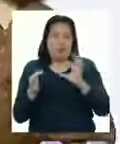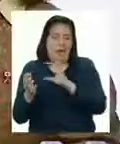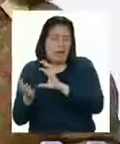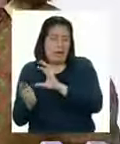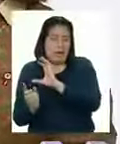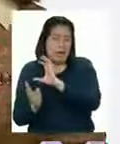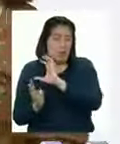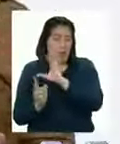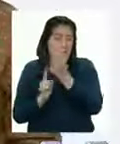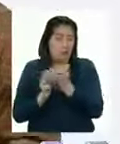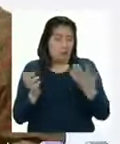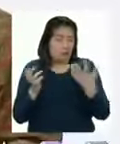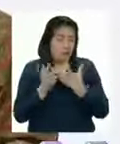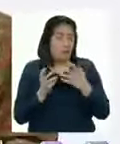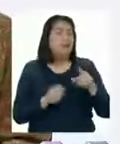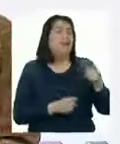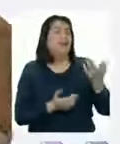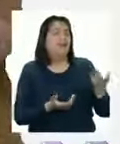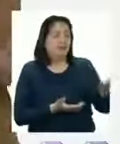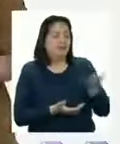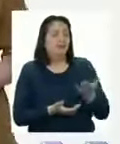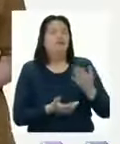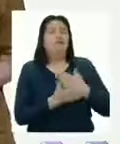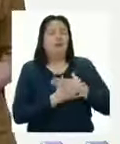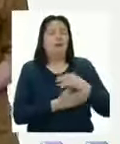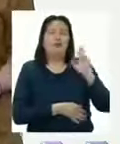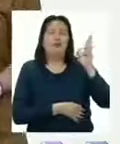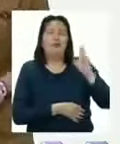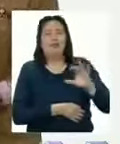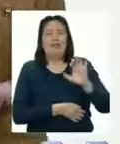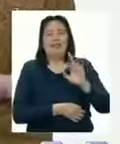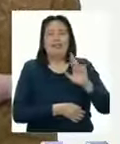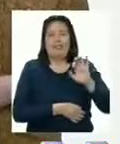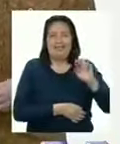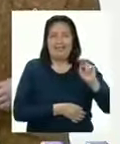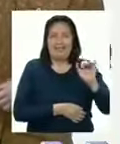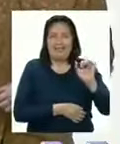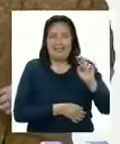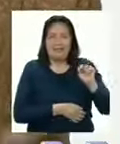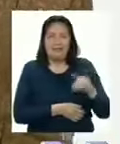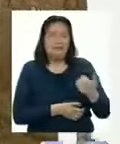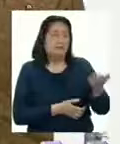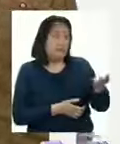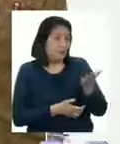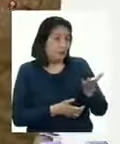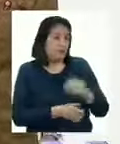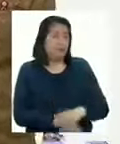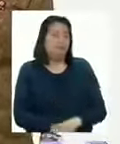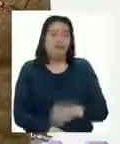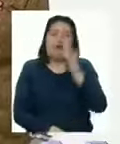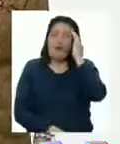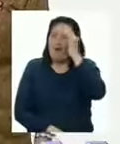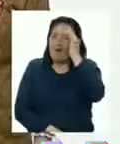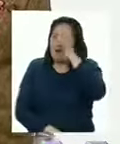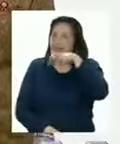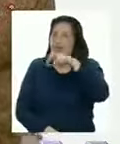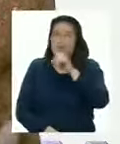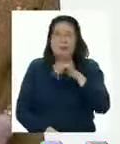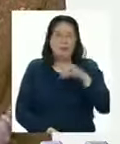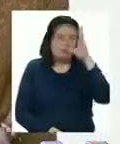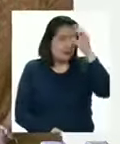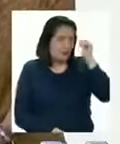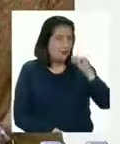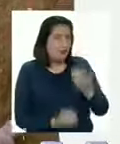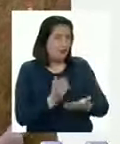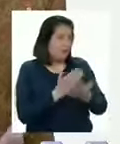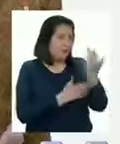Le vamos a dar la bienvenida a nuestro querido profesor Cristian que nos acompañará en esta actividad ¡Bienvenido profesor! Hola, Pati, buenos días